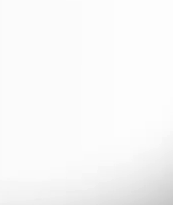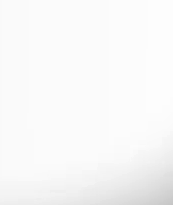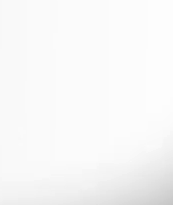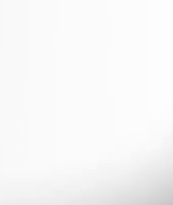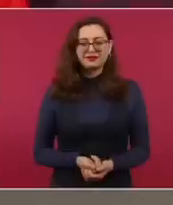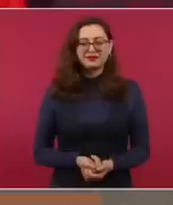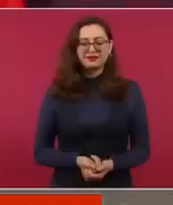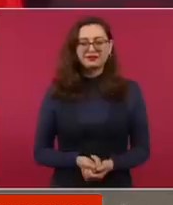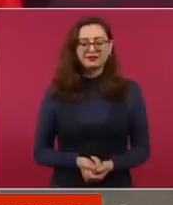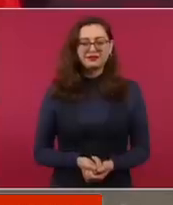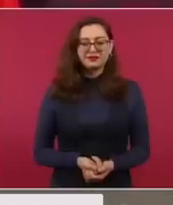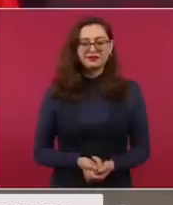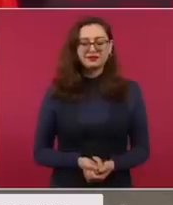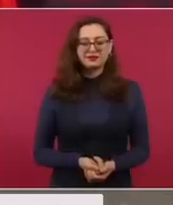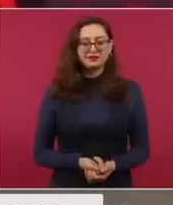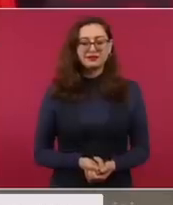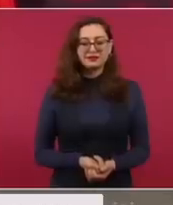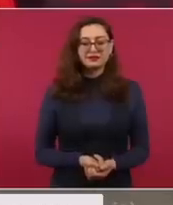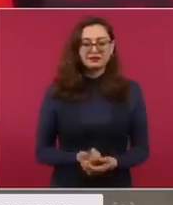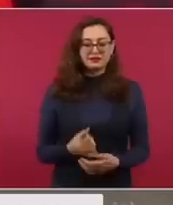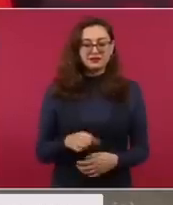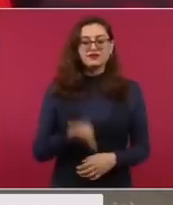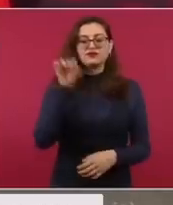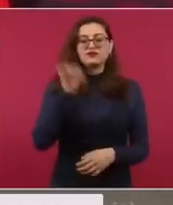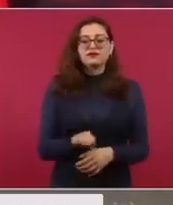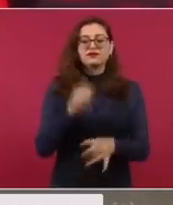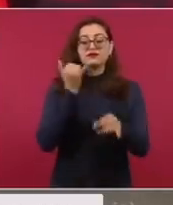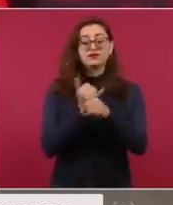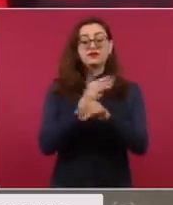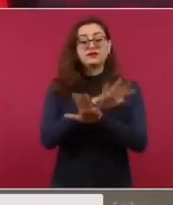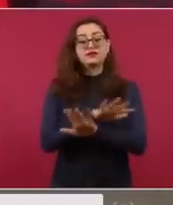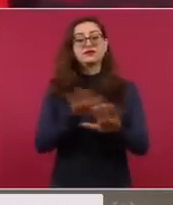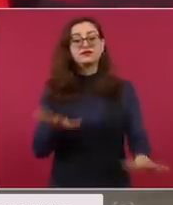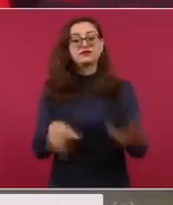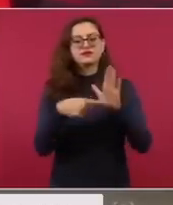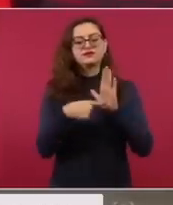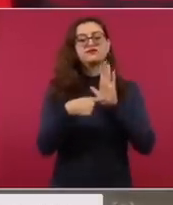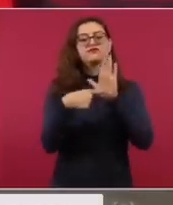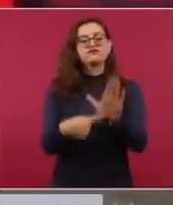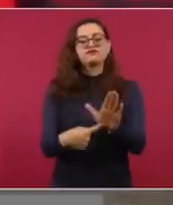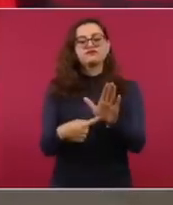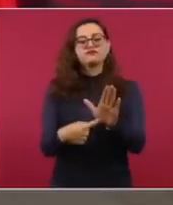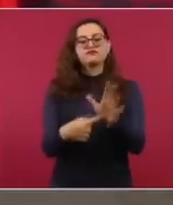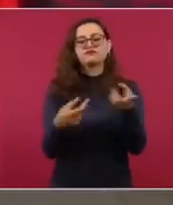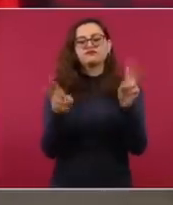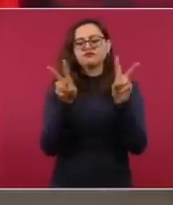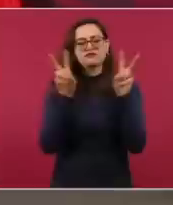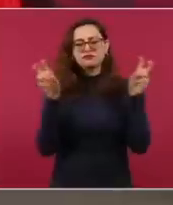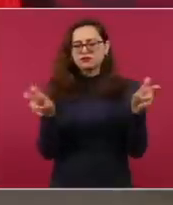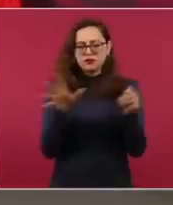Hoy vamos a informar para cerrar